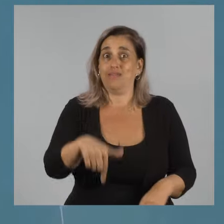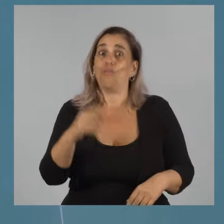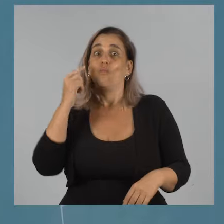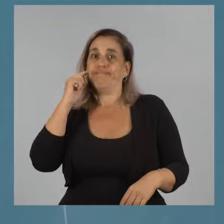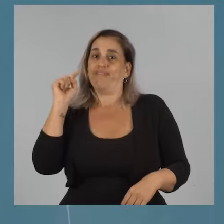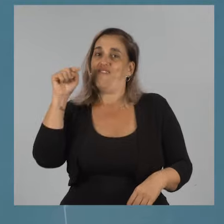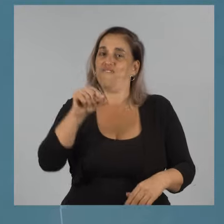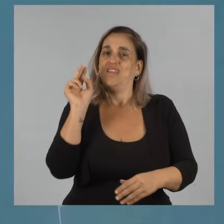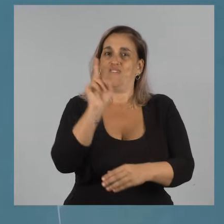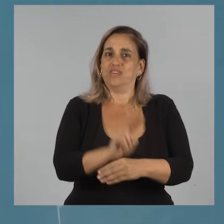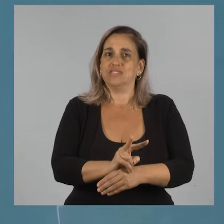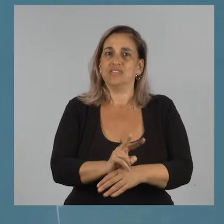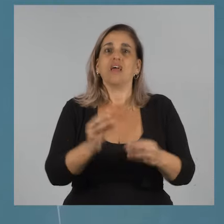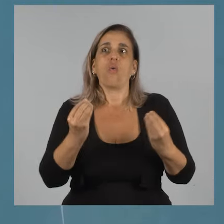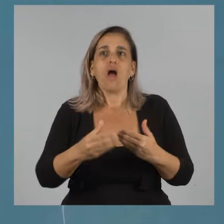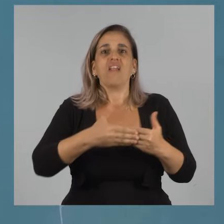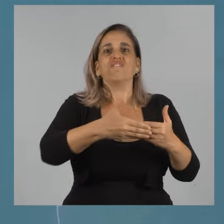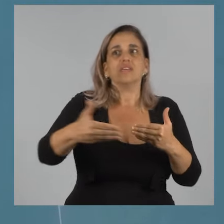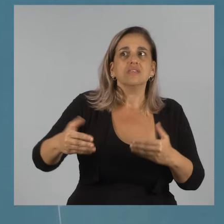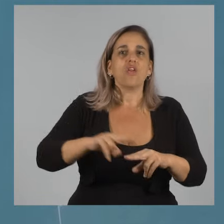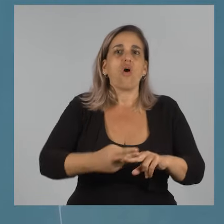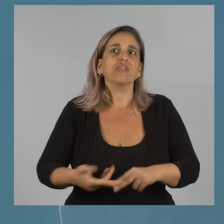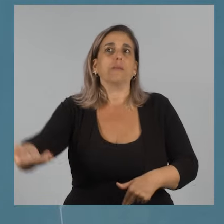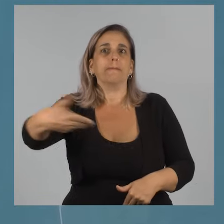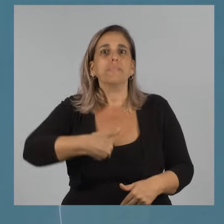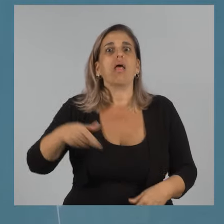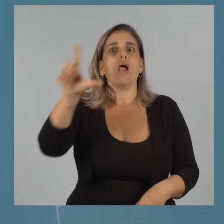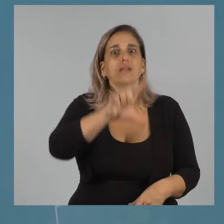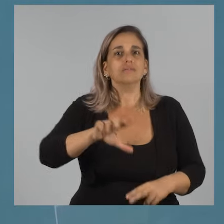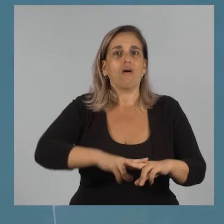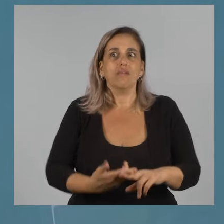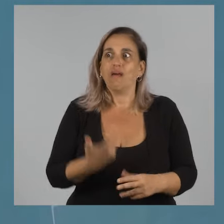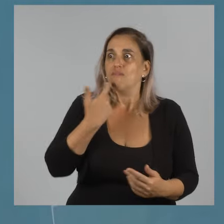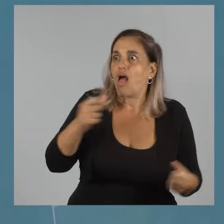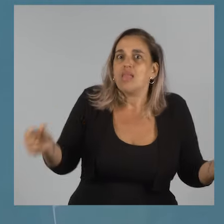lamentablemente, ¿cuál era el reclamo? El liceo.